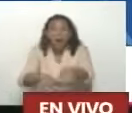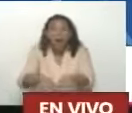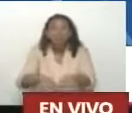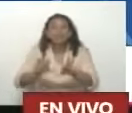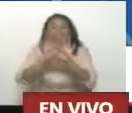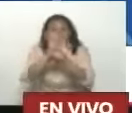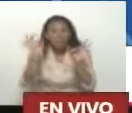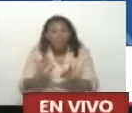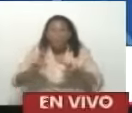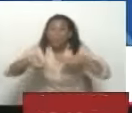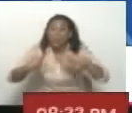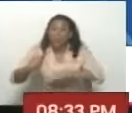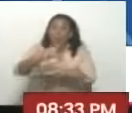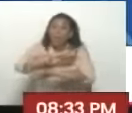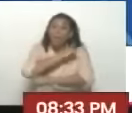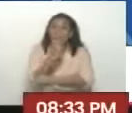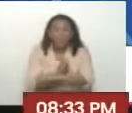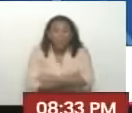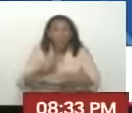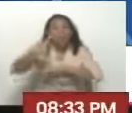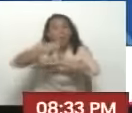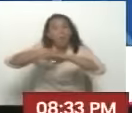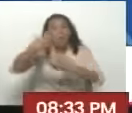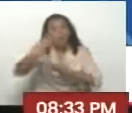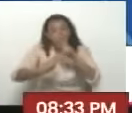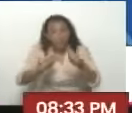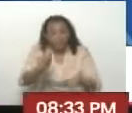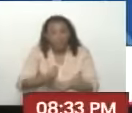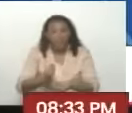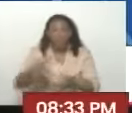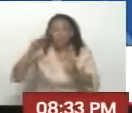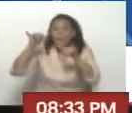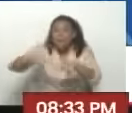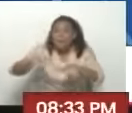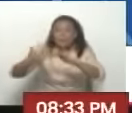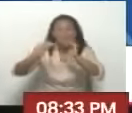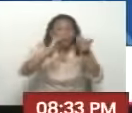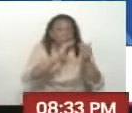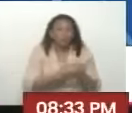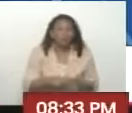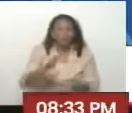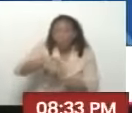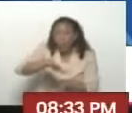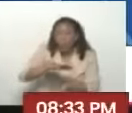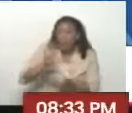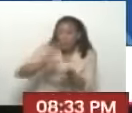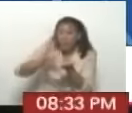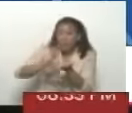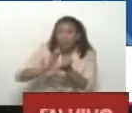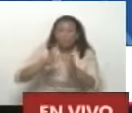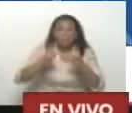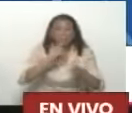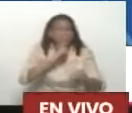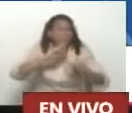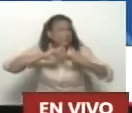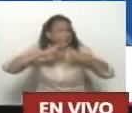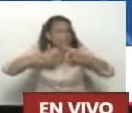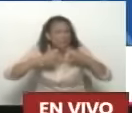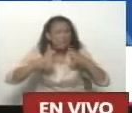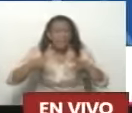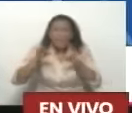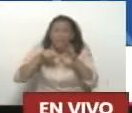forma Nueva del poder Hacia una nueva Civilización Donde En ciudades Tan complejas Tan